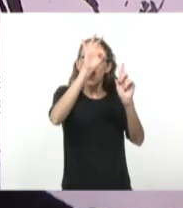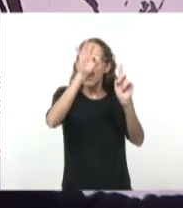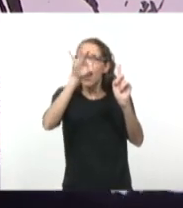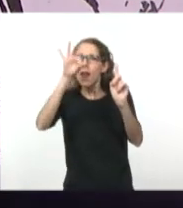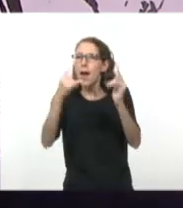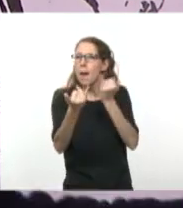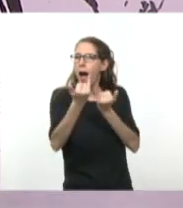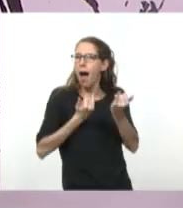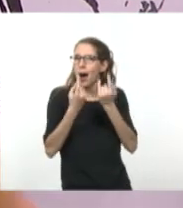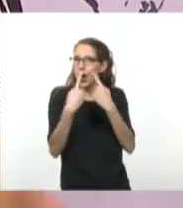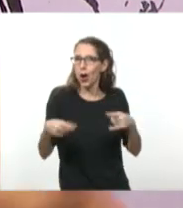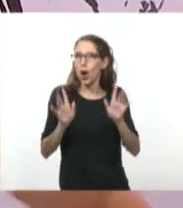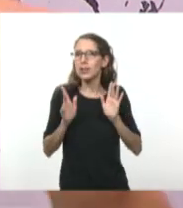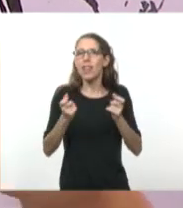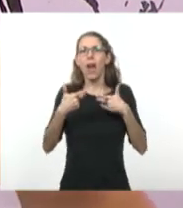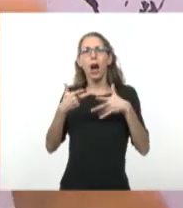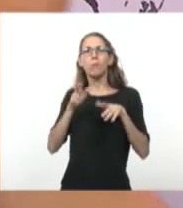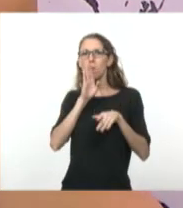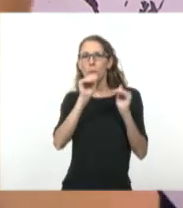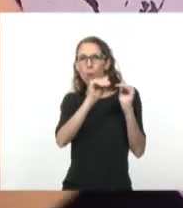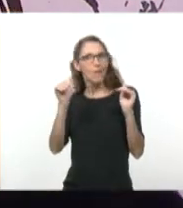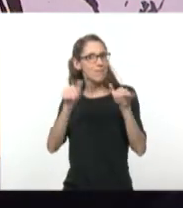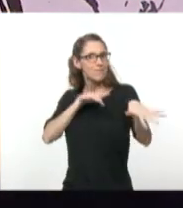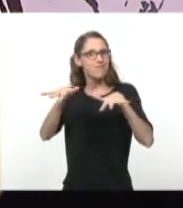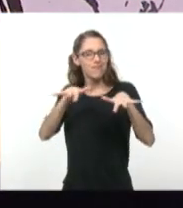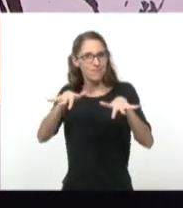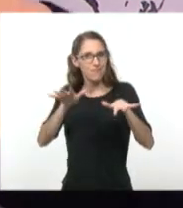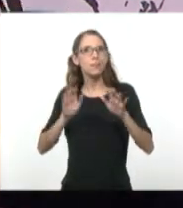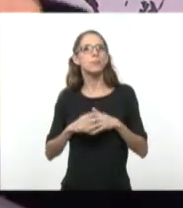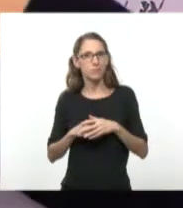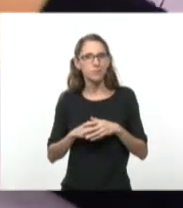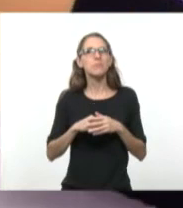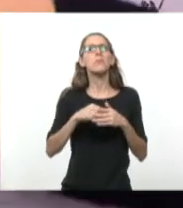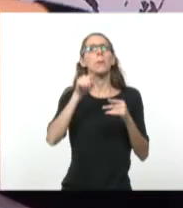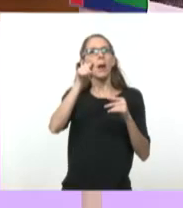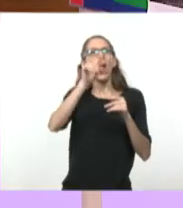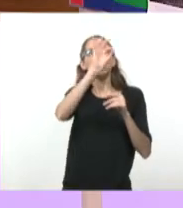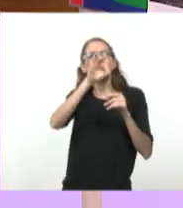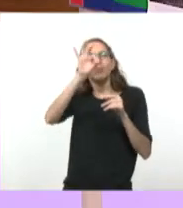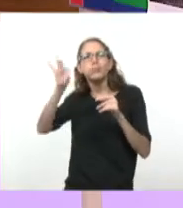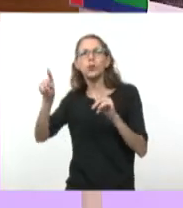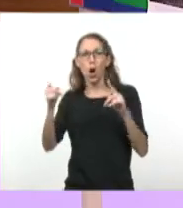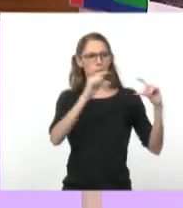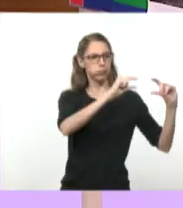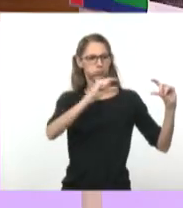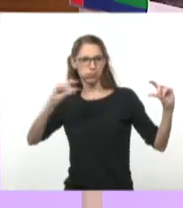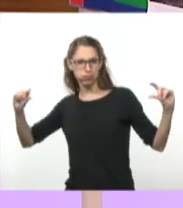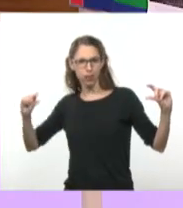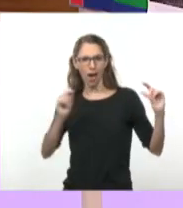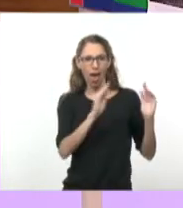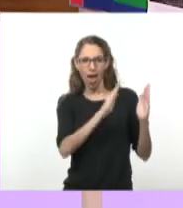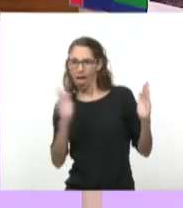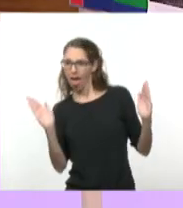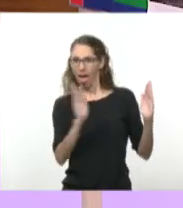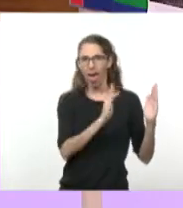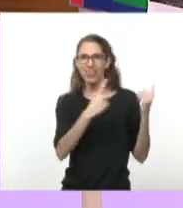agregan detalles, que nos dan movimiento, pero que no están resueltas por diferencias de valor, por diferencias, como diríamos antes,